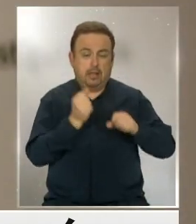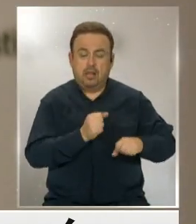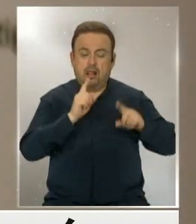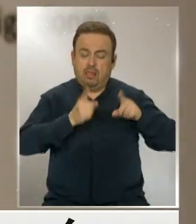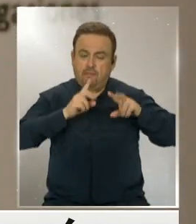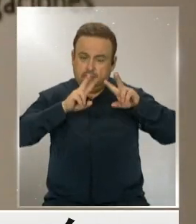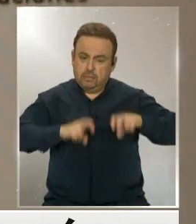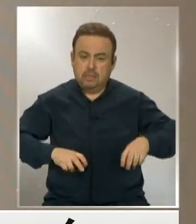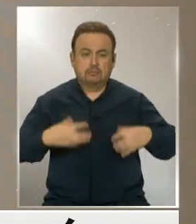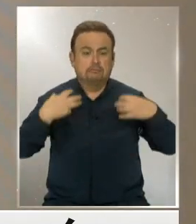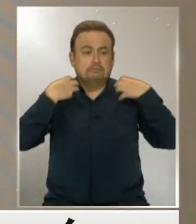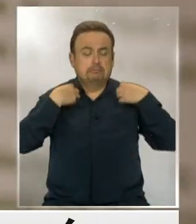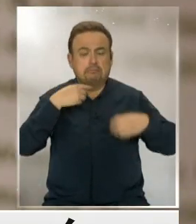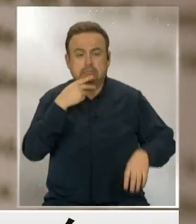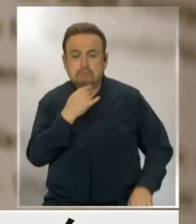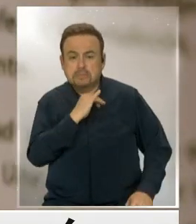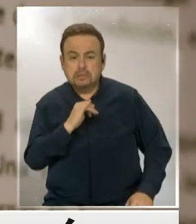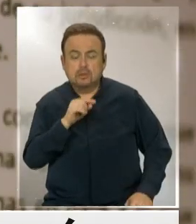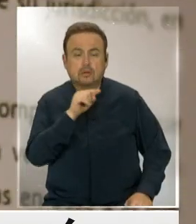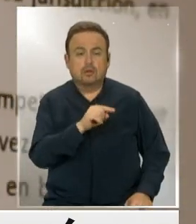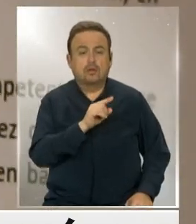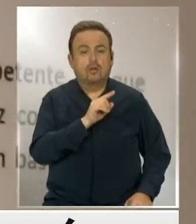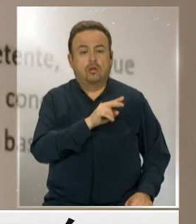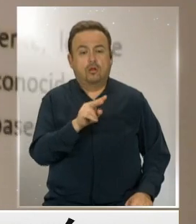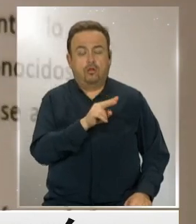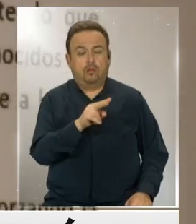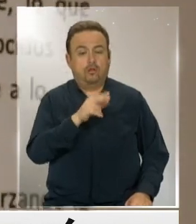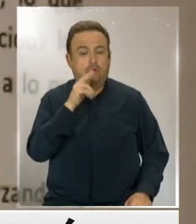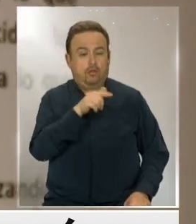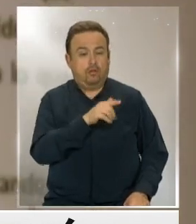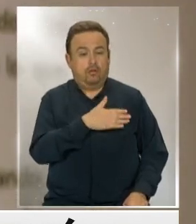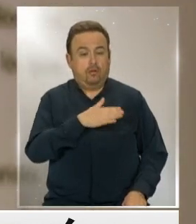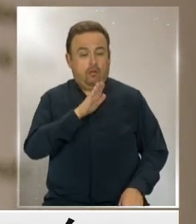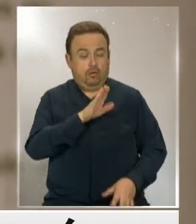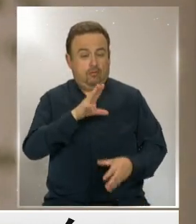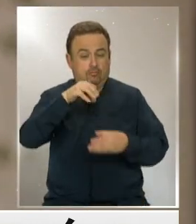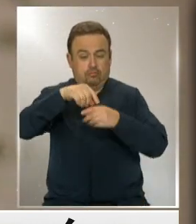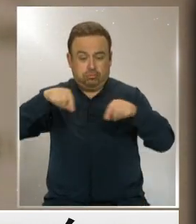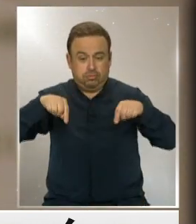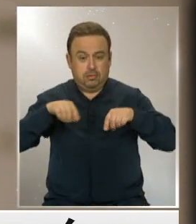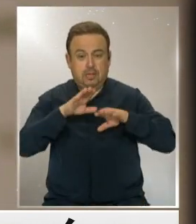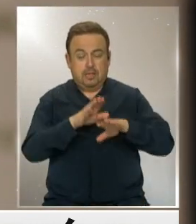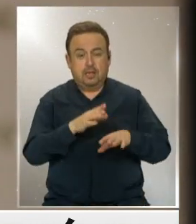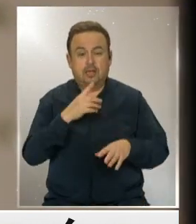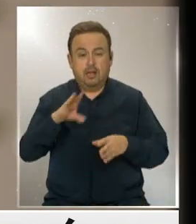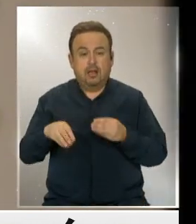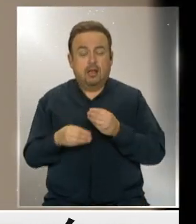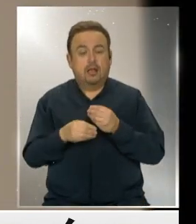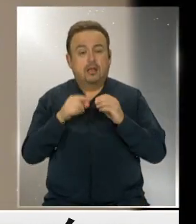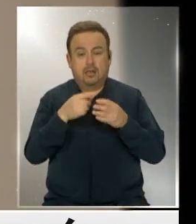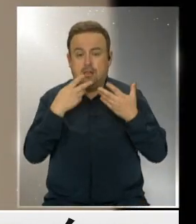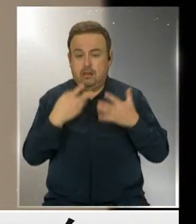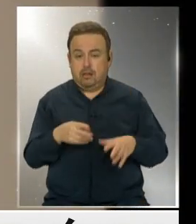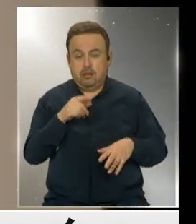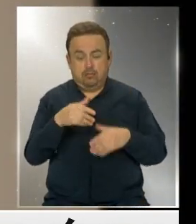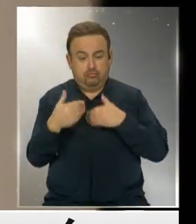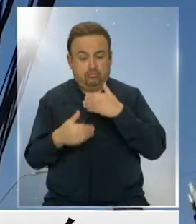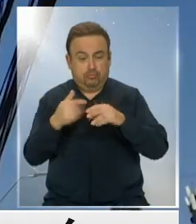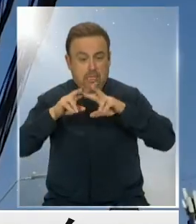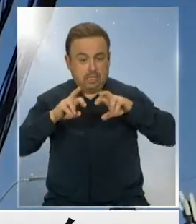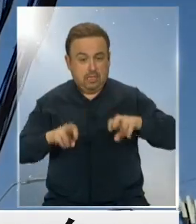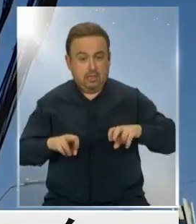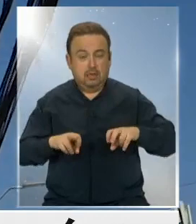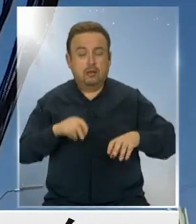y determinar la responsabilidad que pudiera caber a los ministros de fe de su jurisdicción. Añade que habiendo los hechos en proceso de